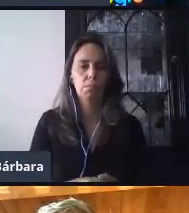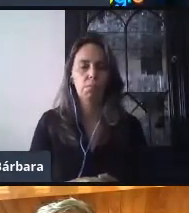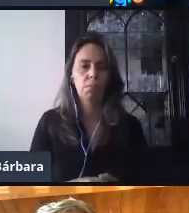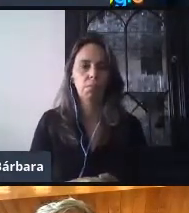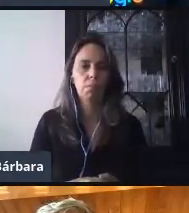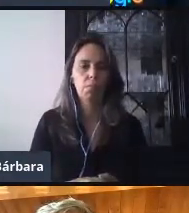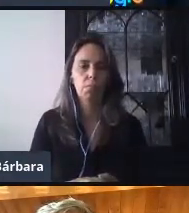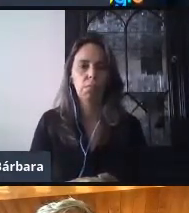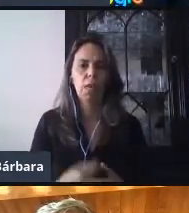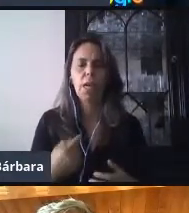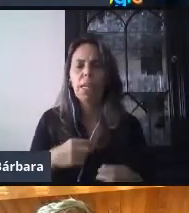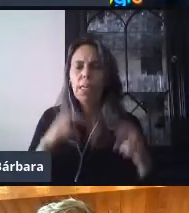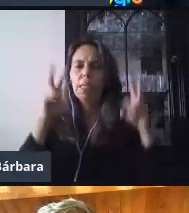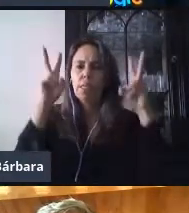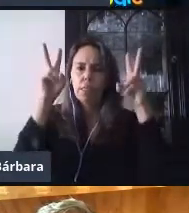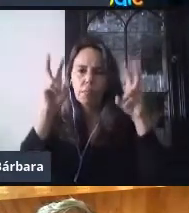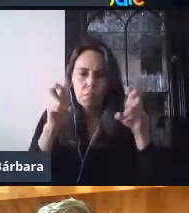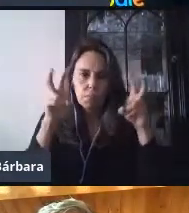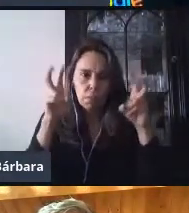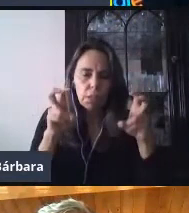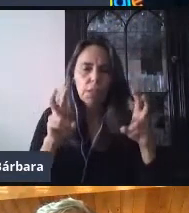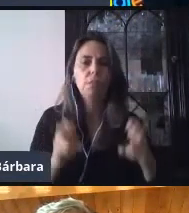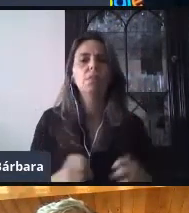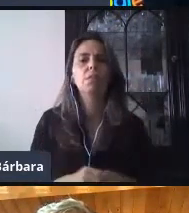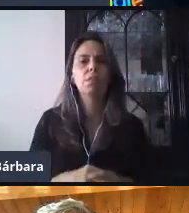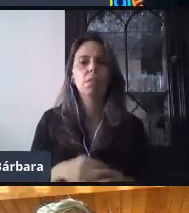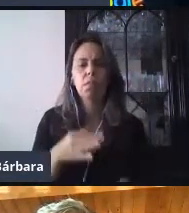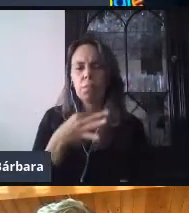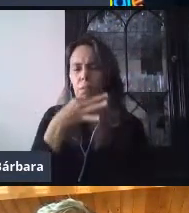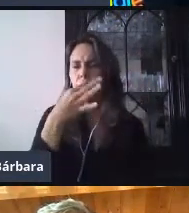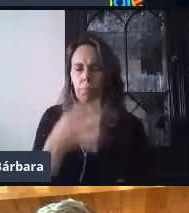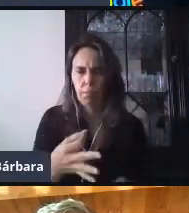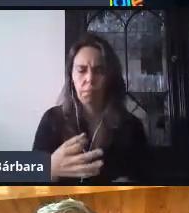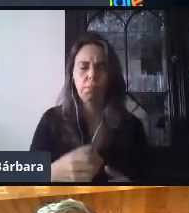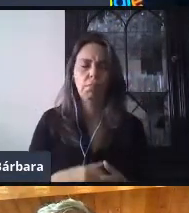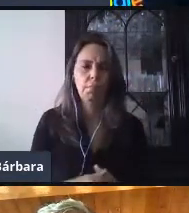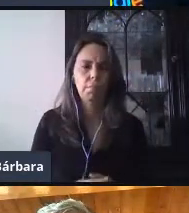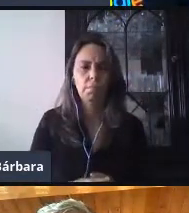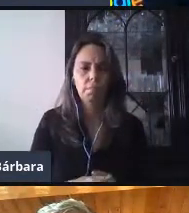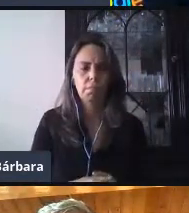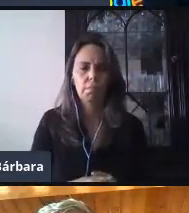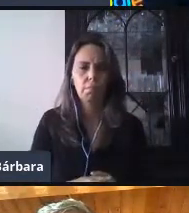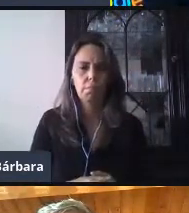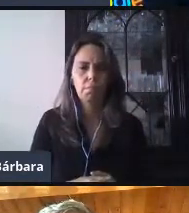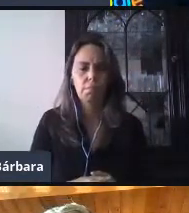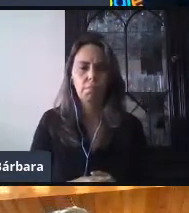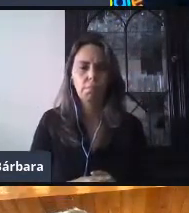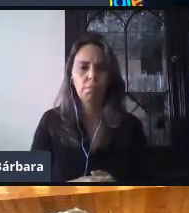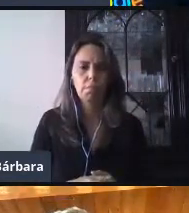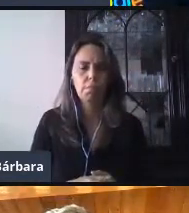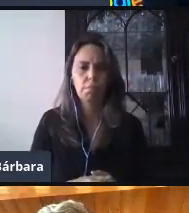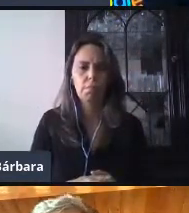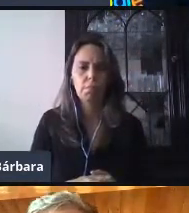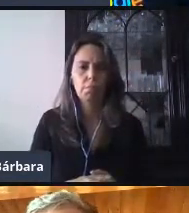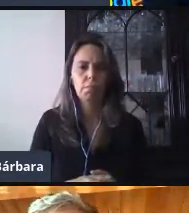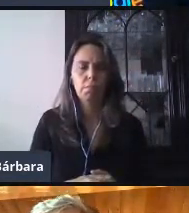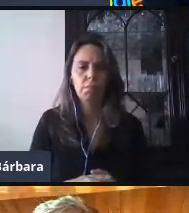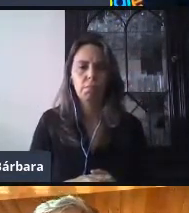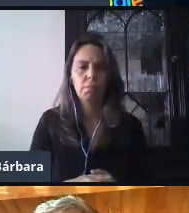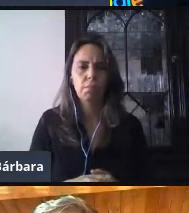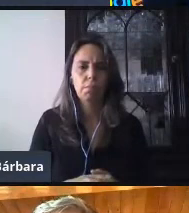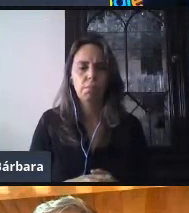hay un tema que es muy importante. Aprovecho para comentarlo sobre todo porque la audiencia que están teniendo estos webinars,